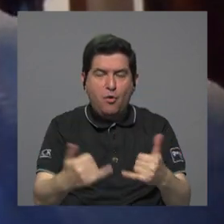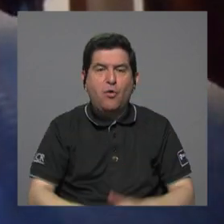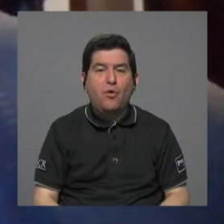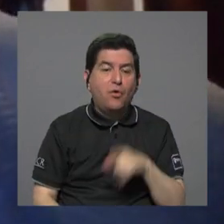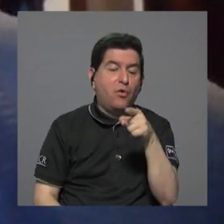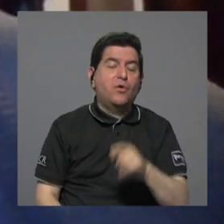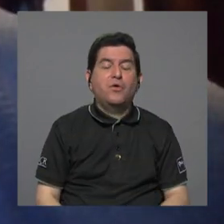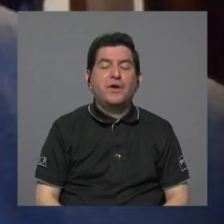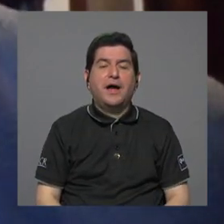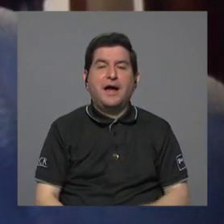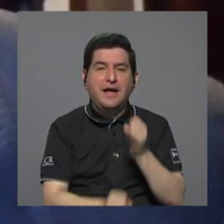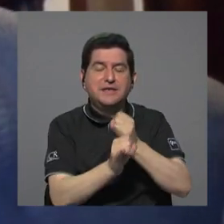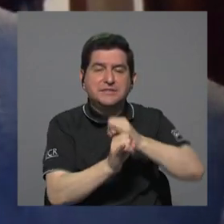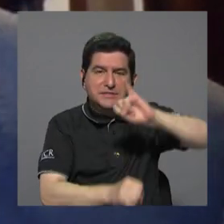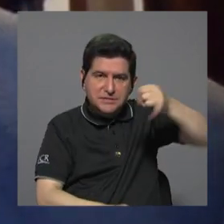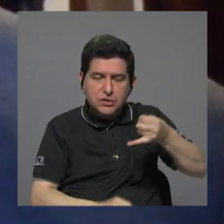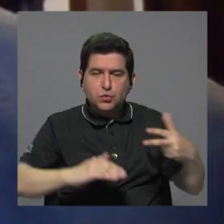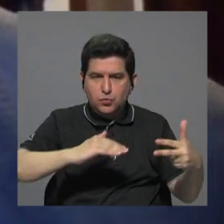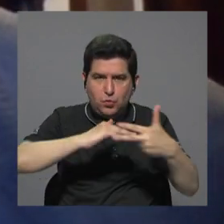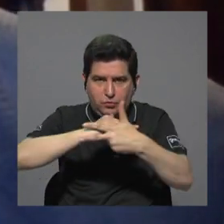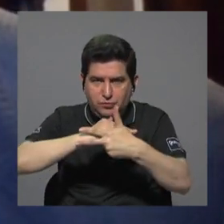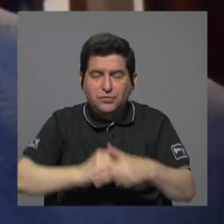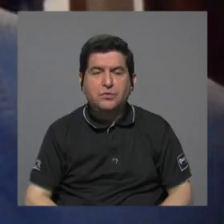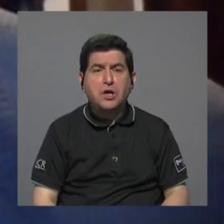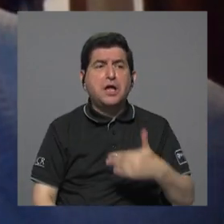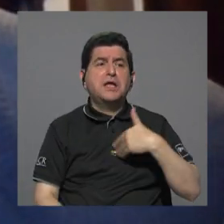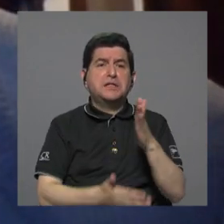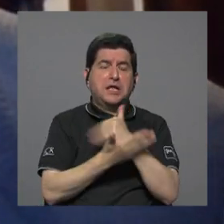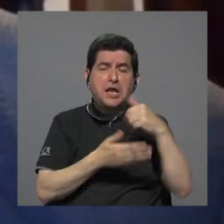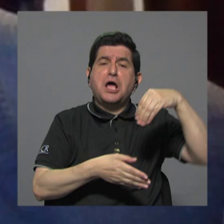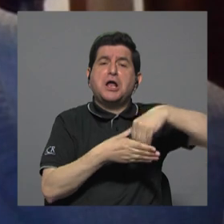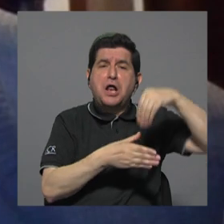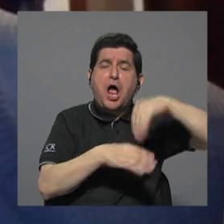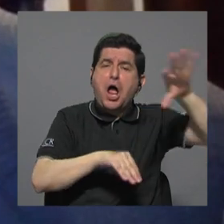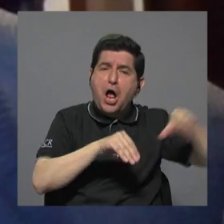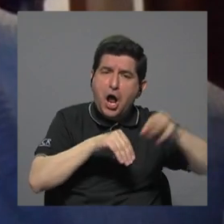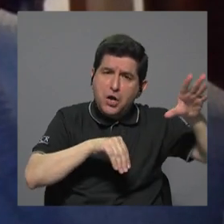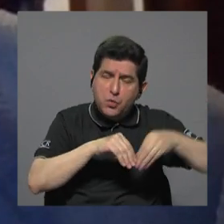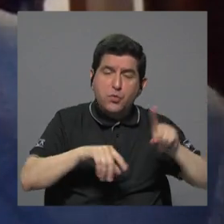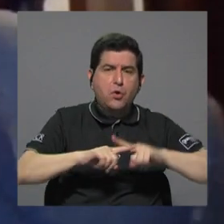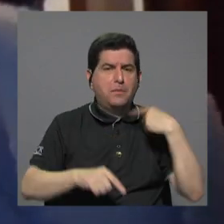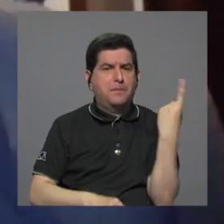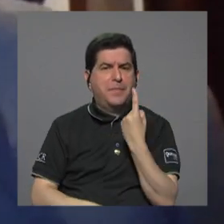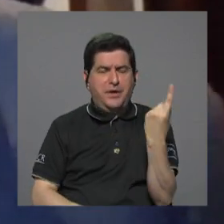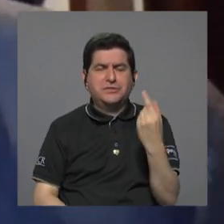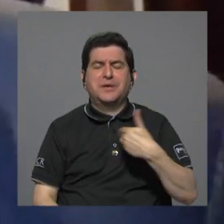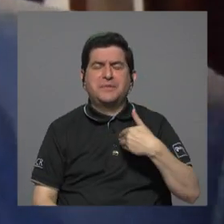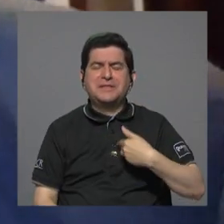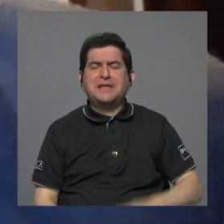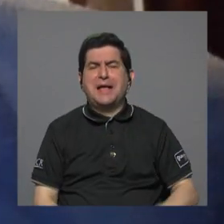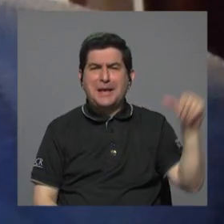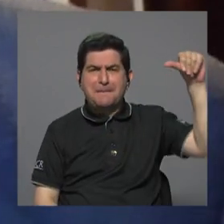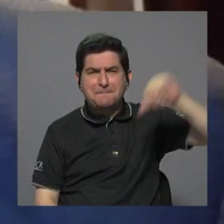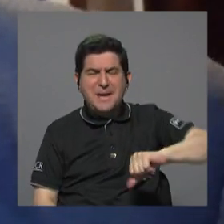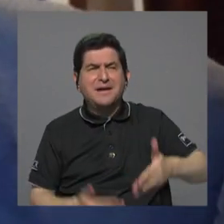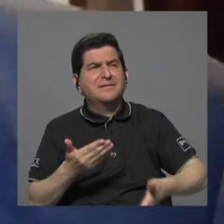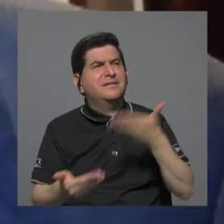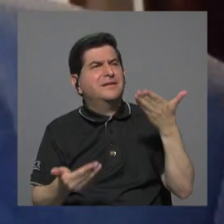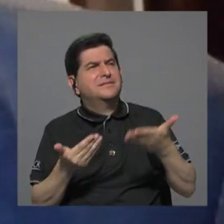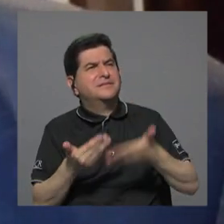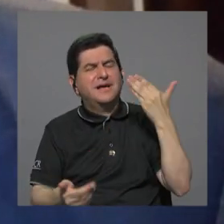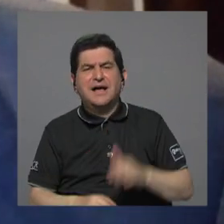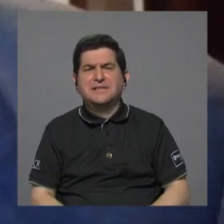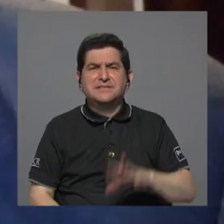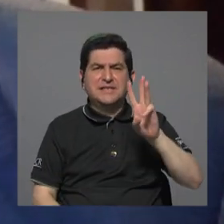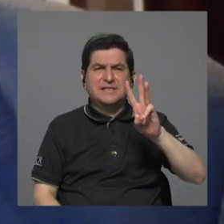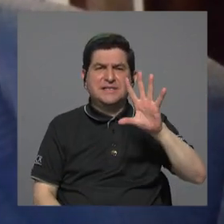terminales de Javdeba y Javdeba ha tenido algunos ingresos adicionales pero siempre registra pérdidas cercanas a